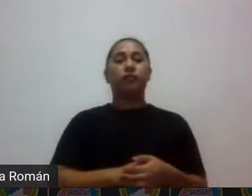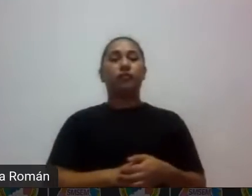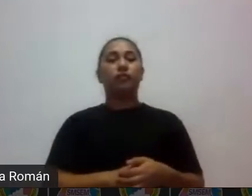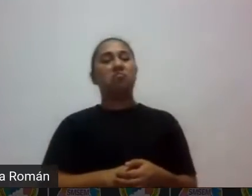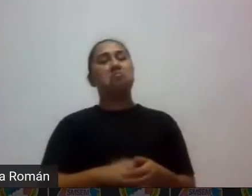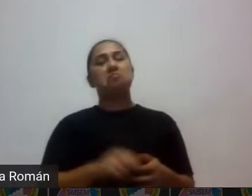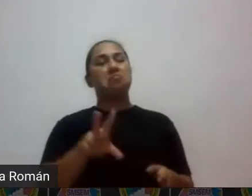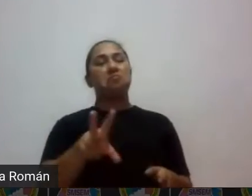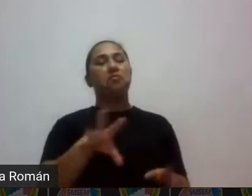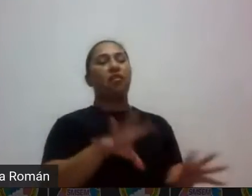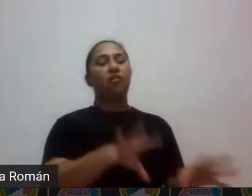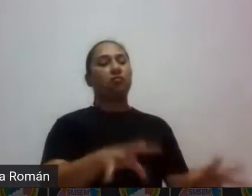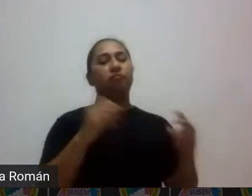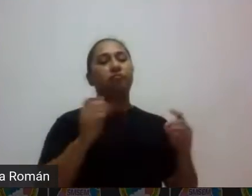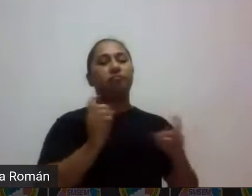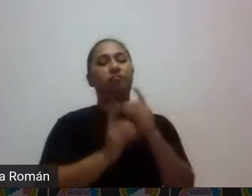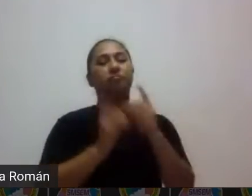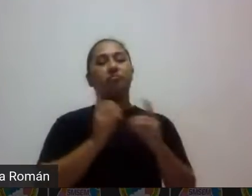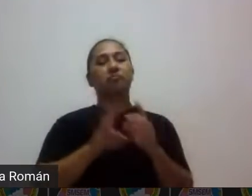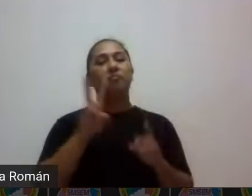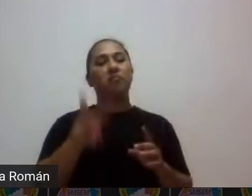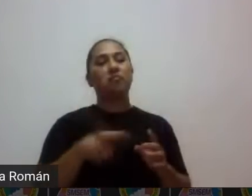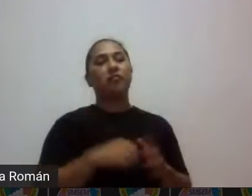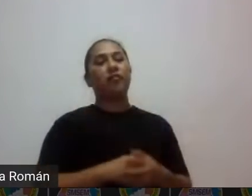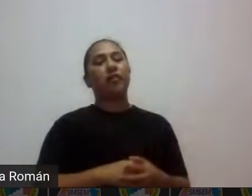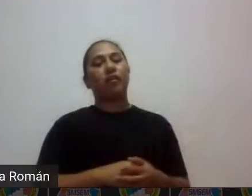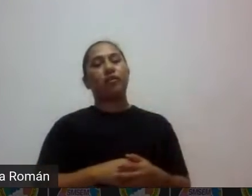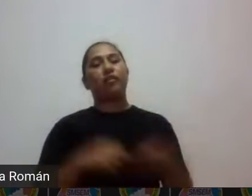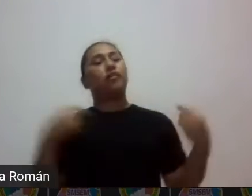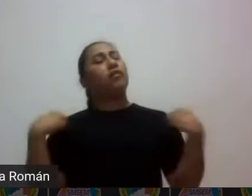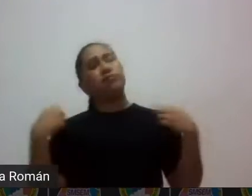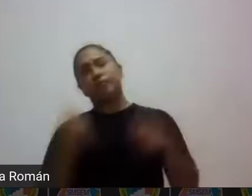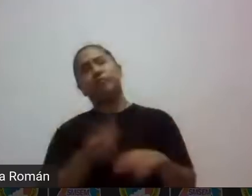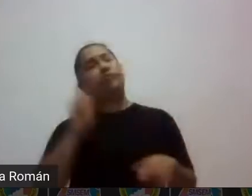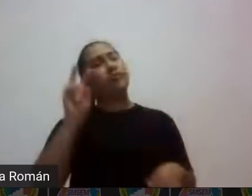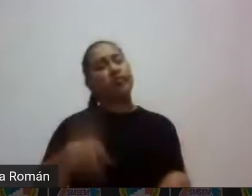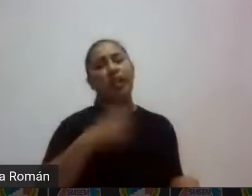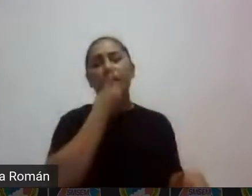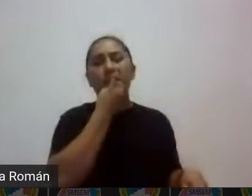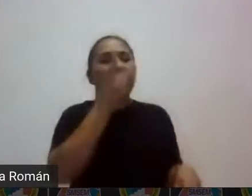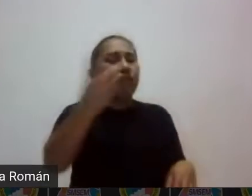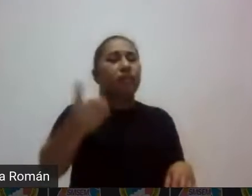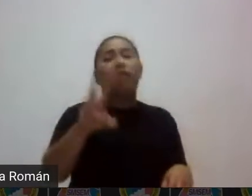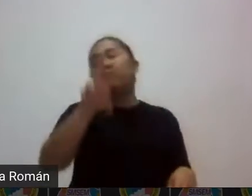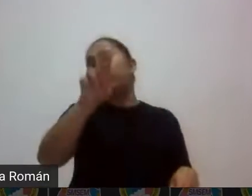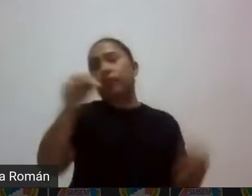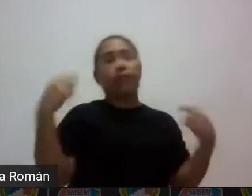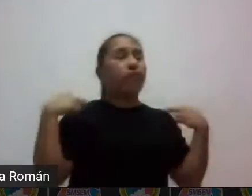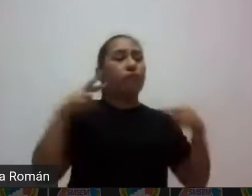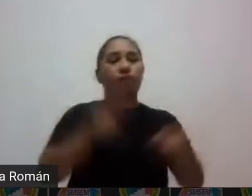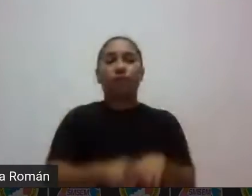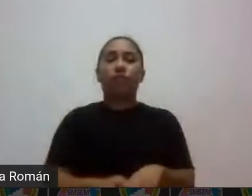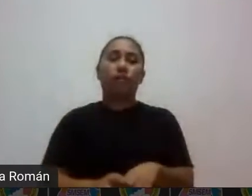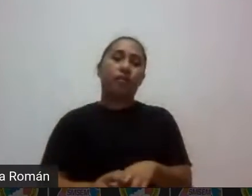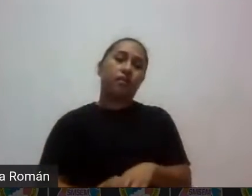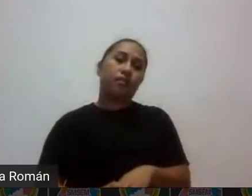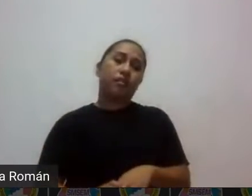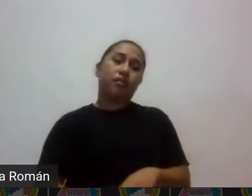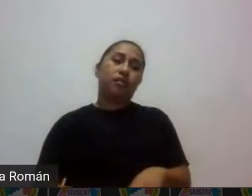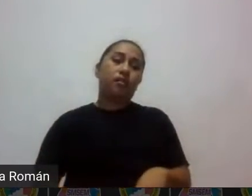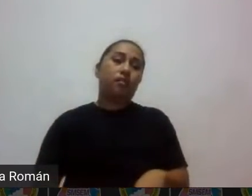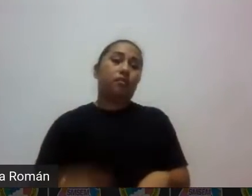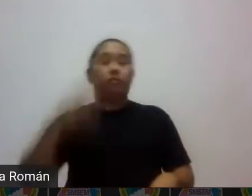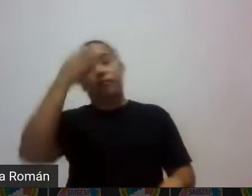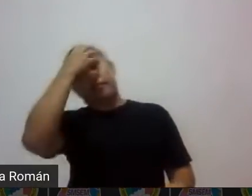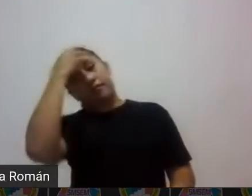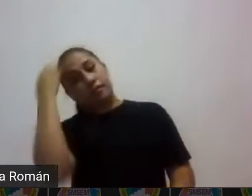serias seamos honestos seamos honestos entonces no maestros no tengo por qué hacer el examen versión